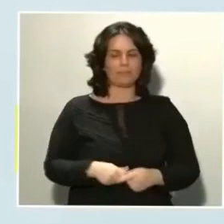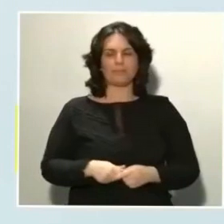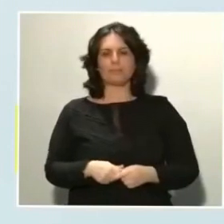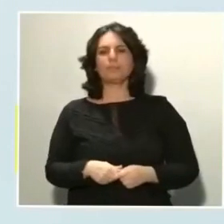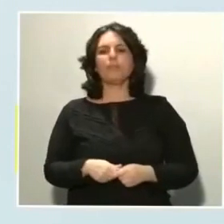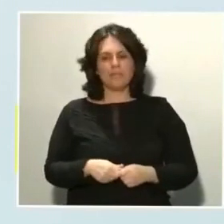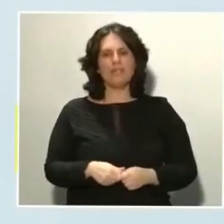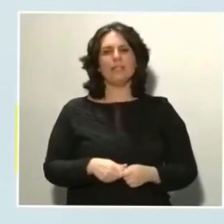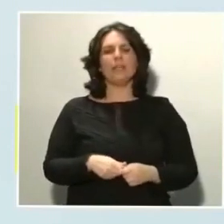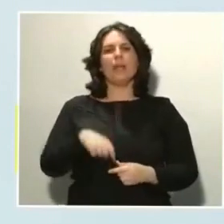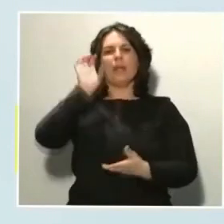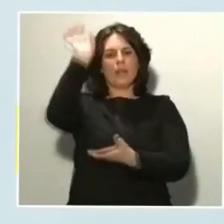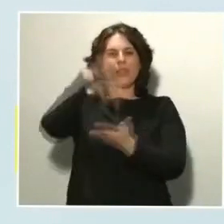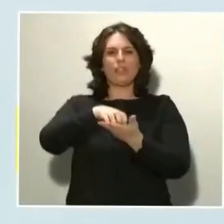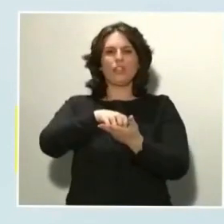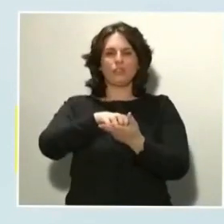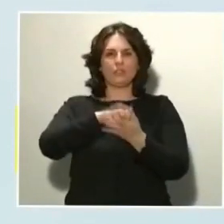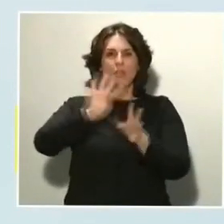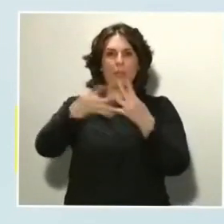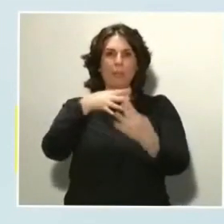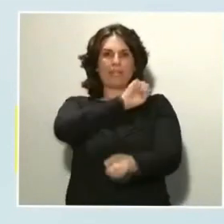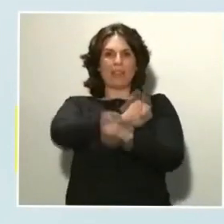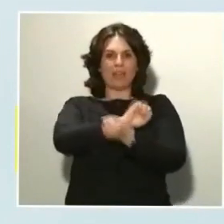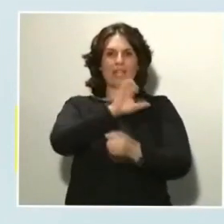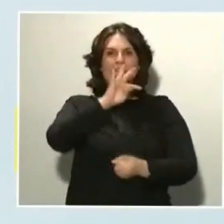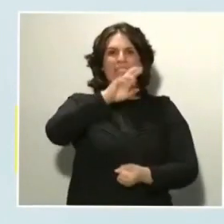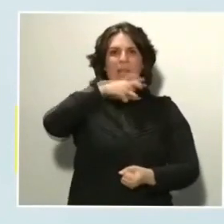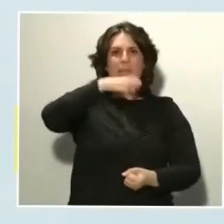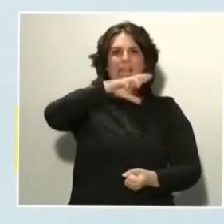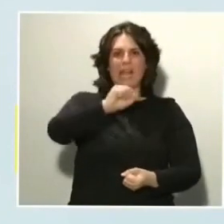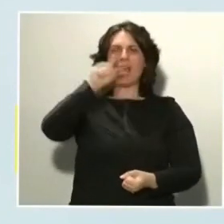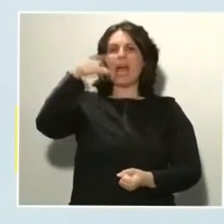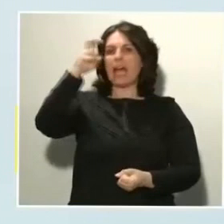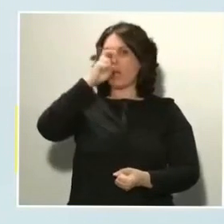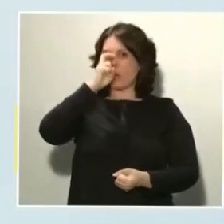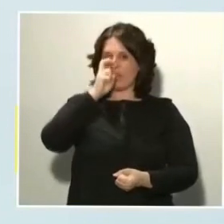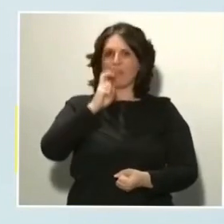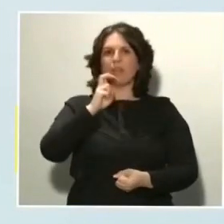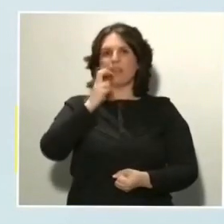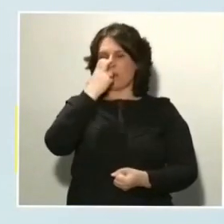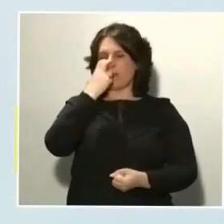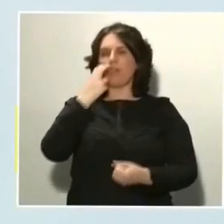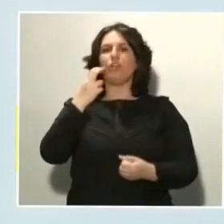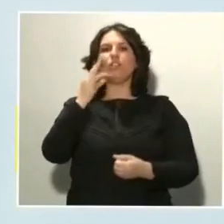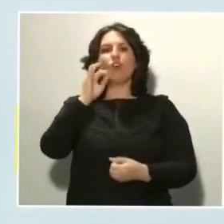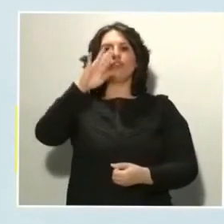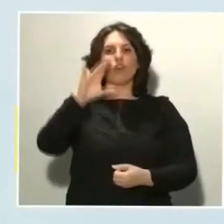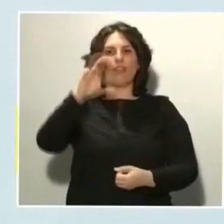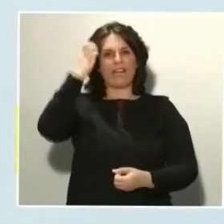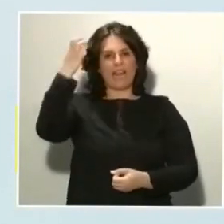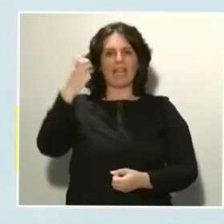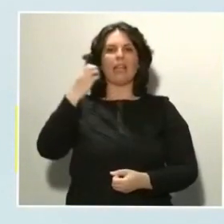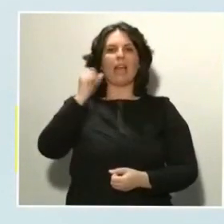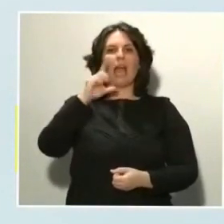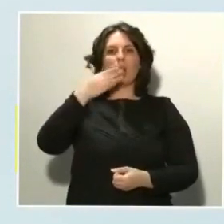penitenciarios de Estremera, Aranjuez, Soto del Real, Navalcarnero, Campos del Río, Albocáser